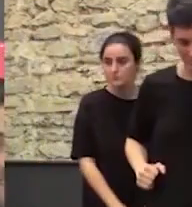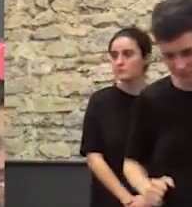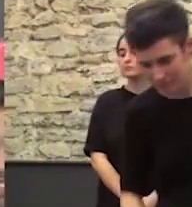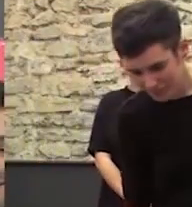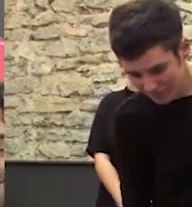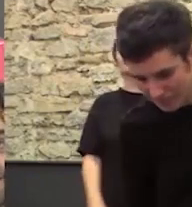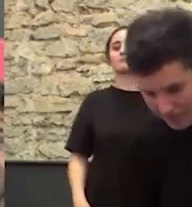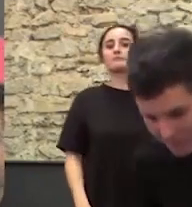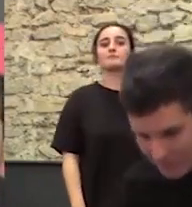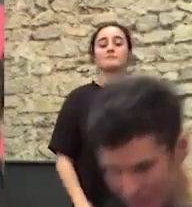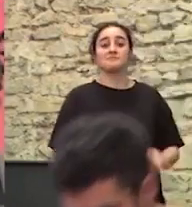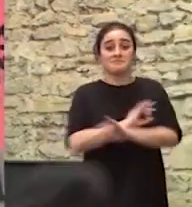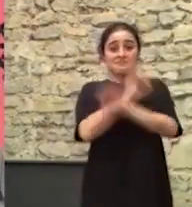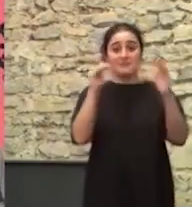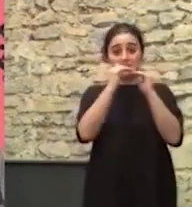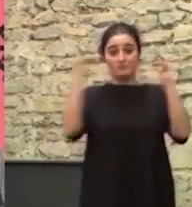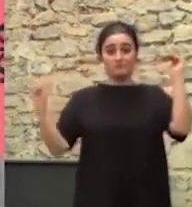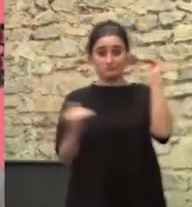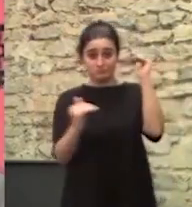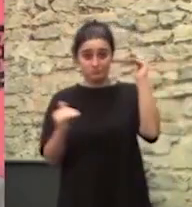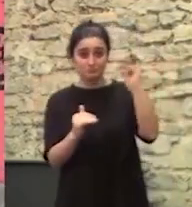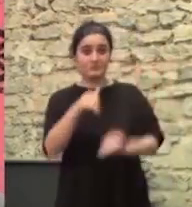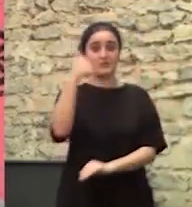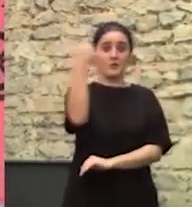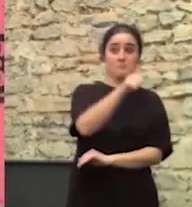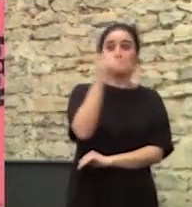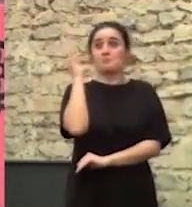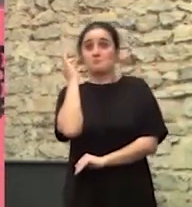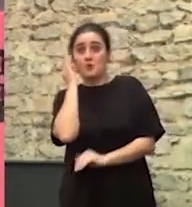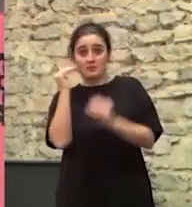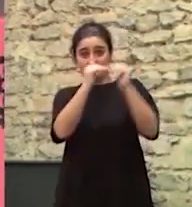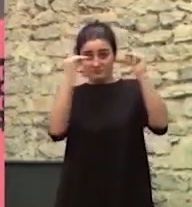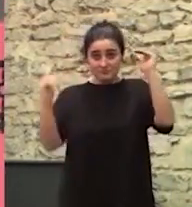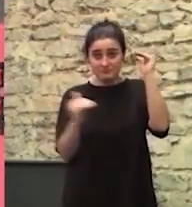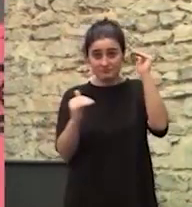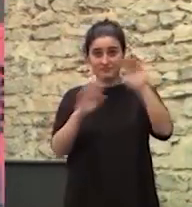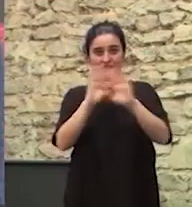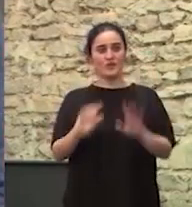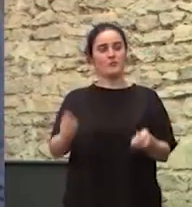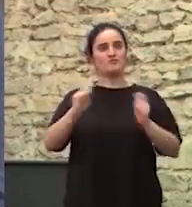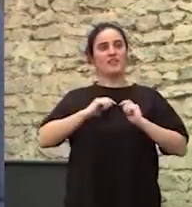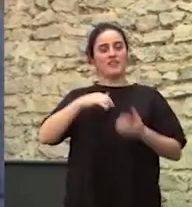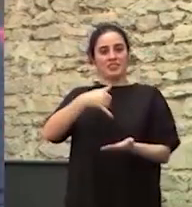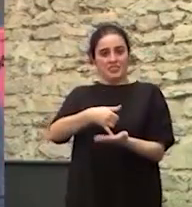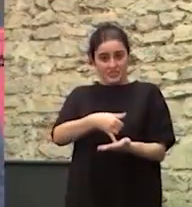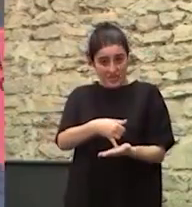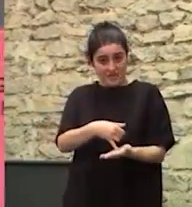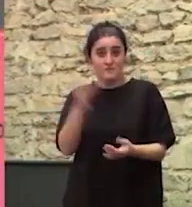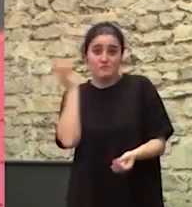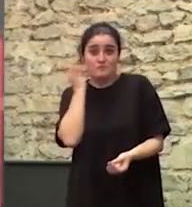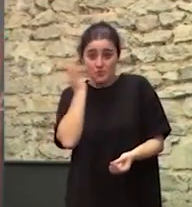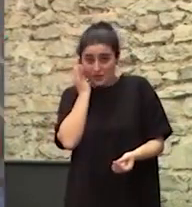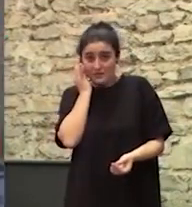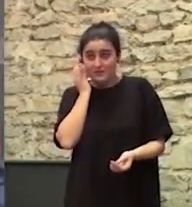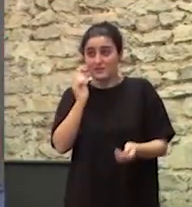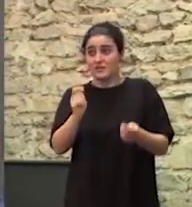está claro que las desigualdades tanto a hombres como a mujeres las desigualdades nos hacen más débiles a las mujeres y nos hacen más